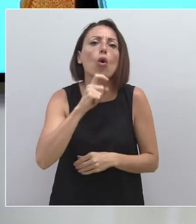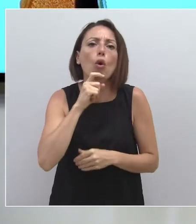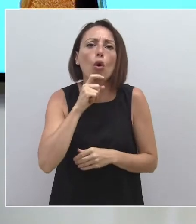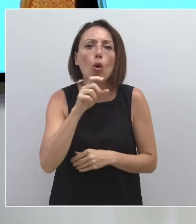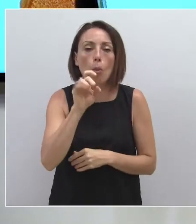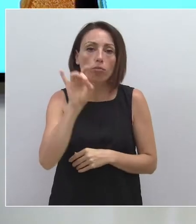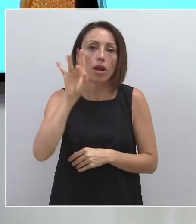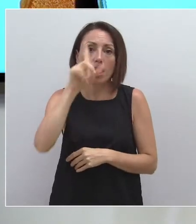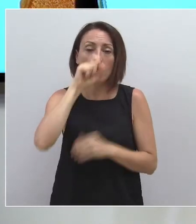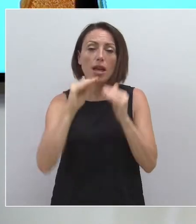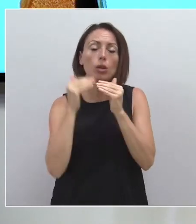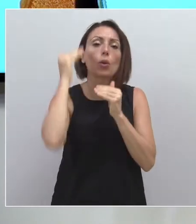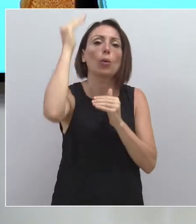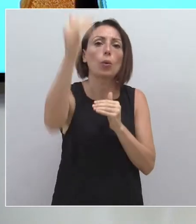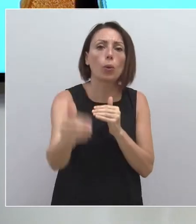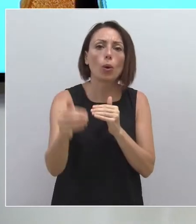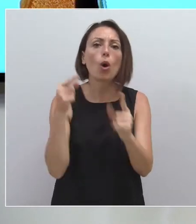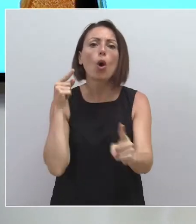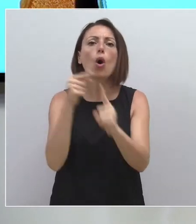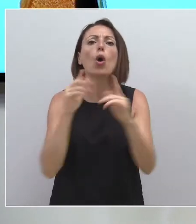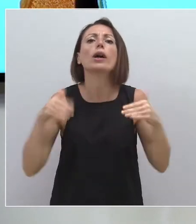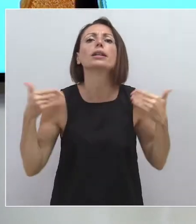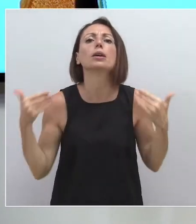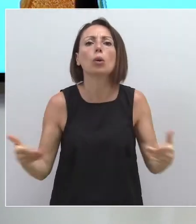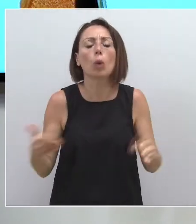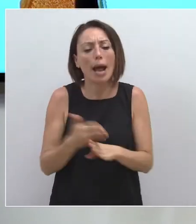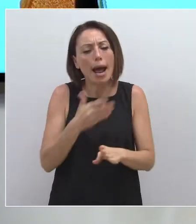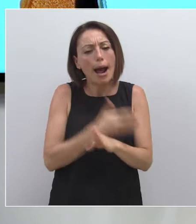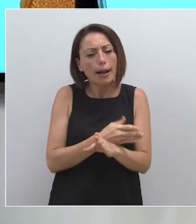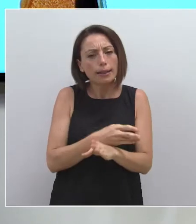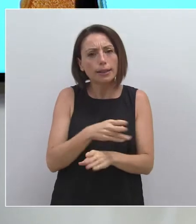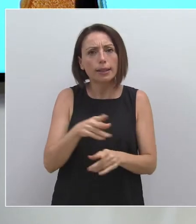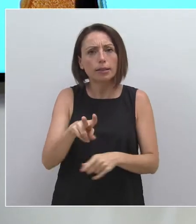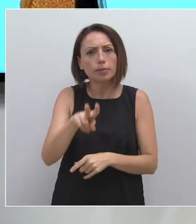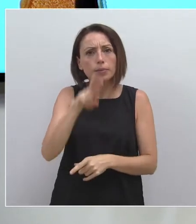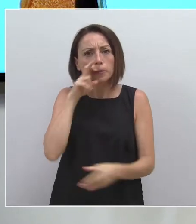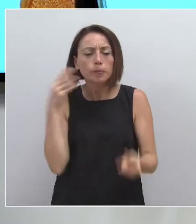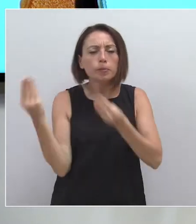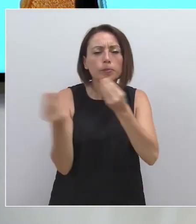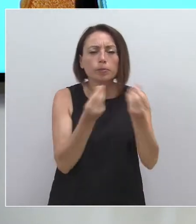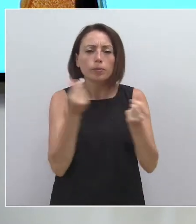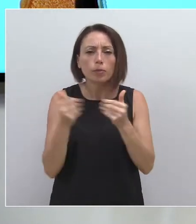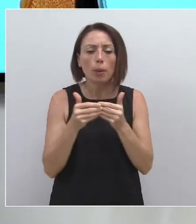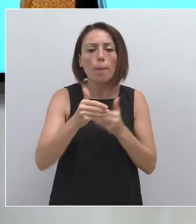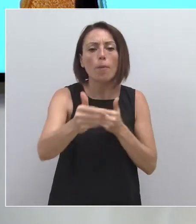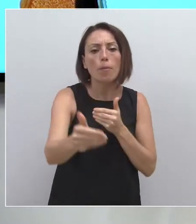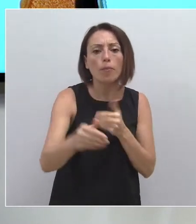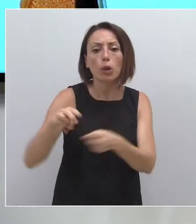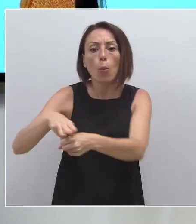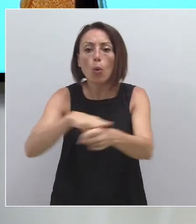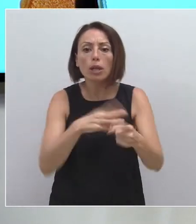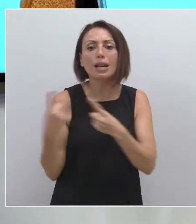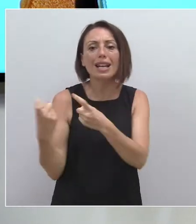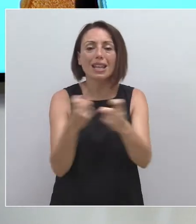15 años. El objetivo no es otro que el de prever con suficiente antelación las necesidades futuras de los municipios